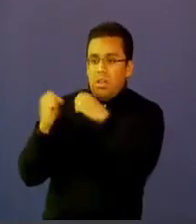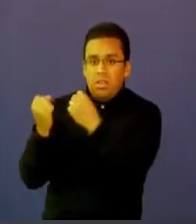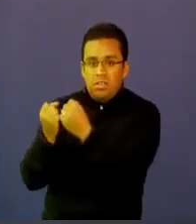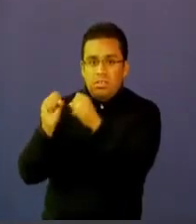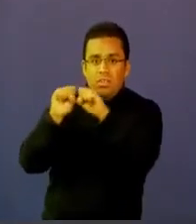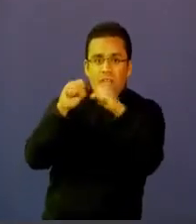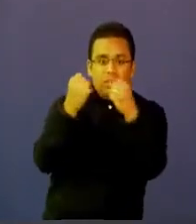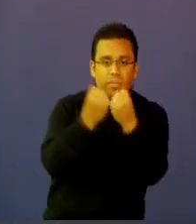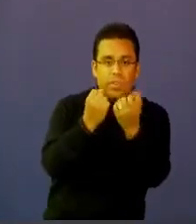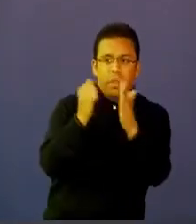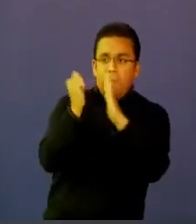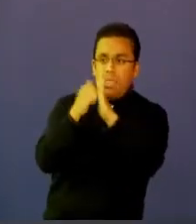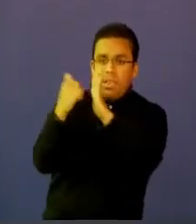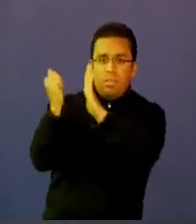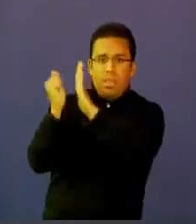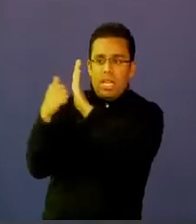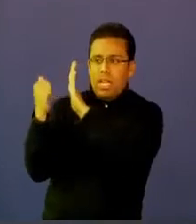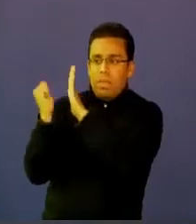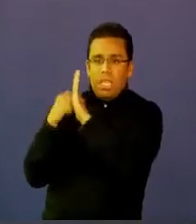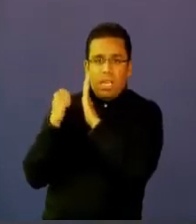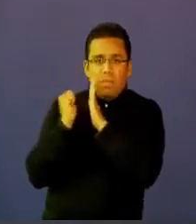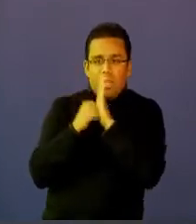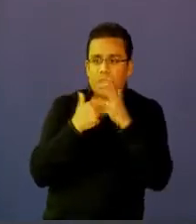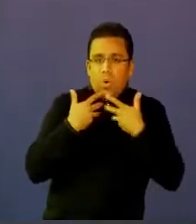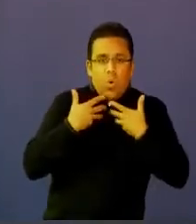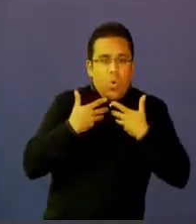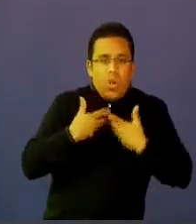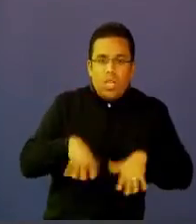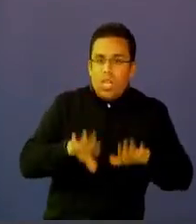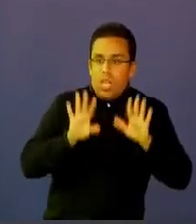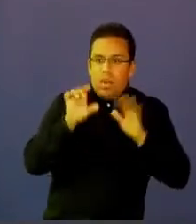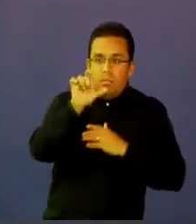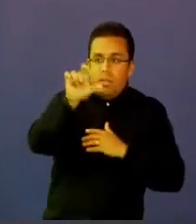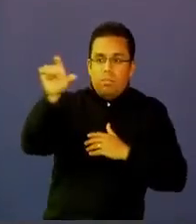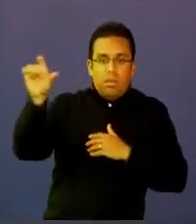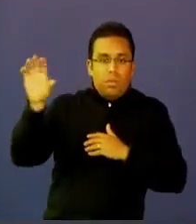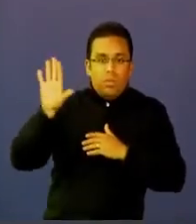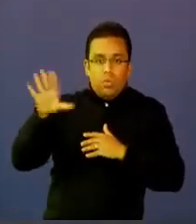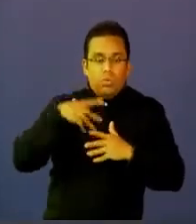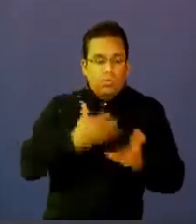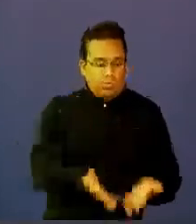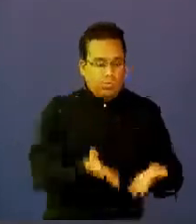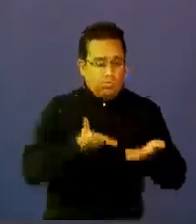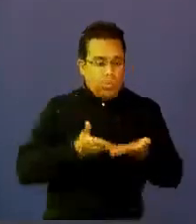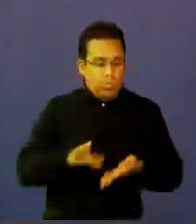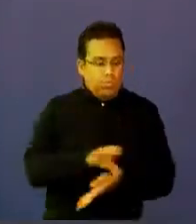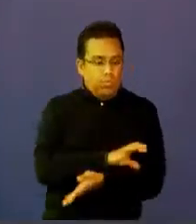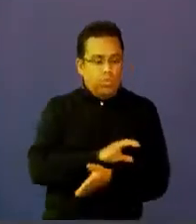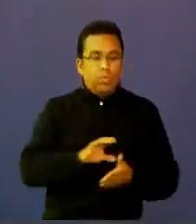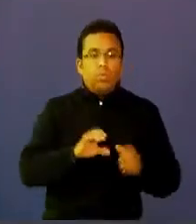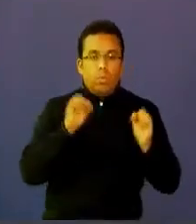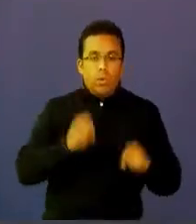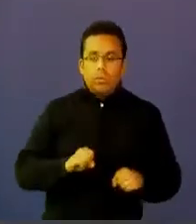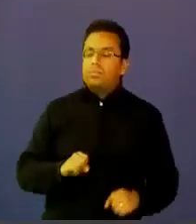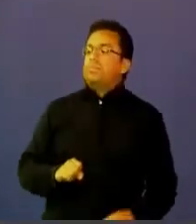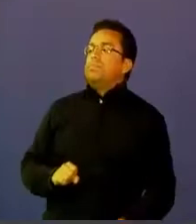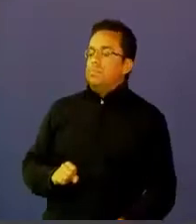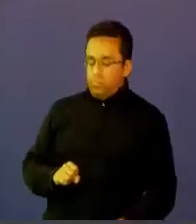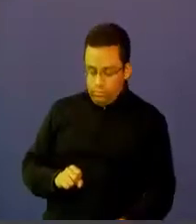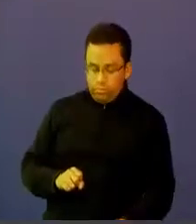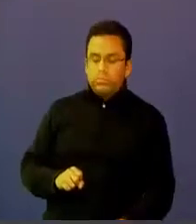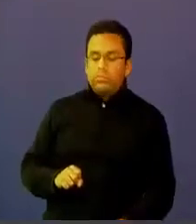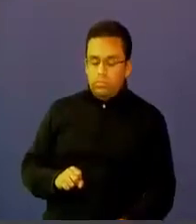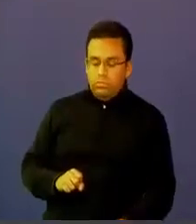asignaturas incorporen estos dispositivos para el proceso de enseñanza y aprendizaje totalmente ha sido parte del proceso